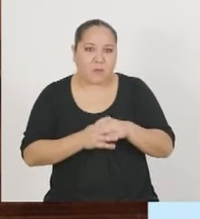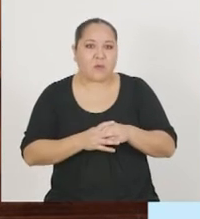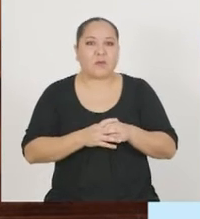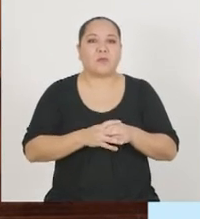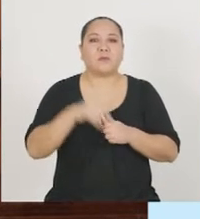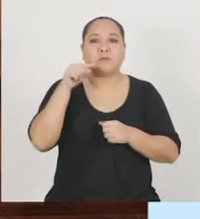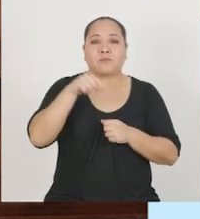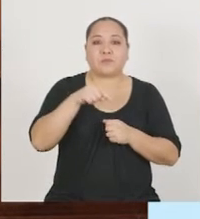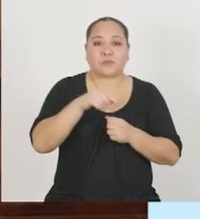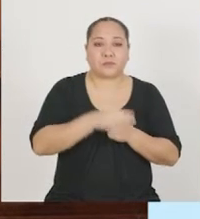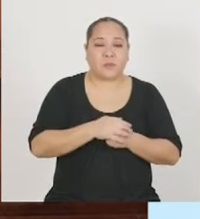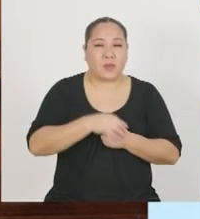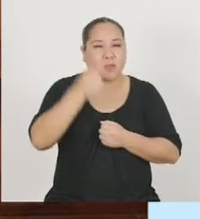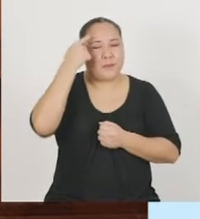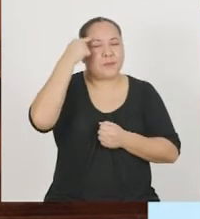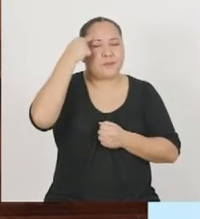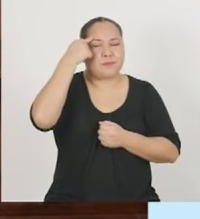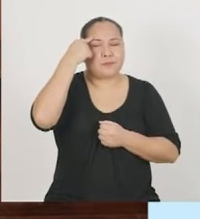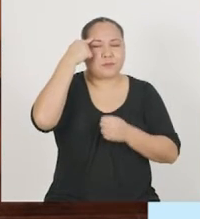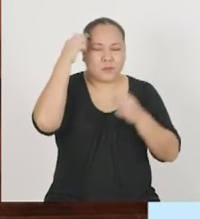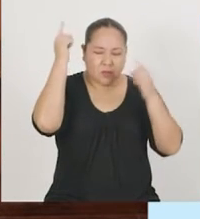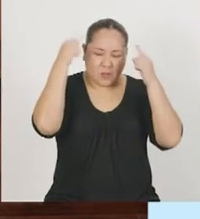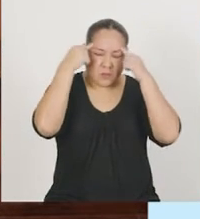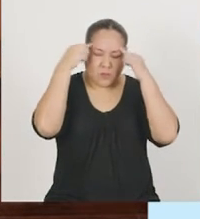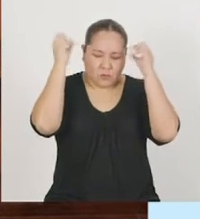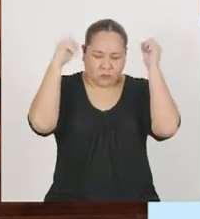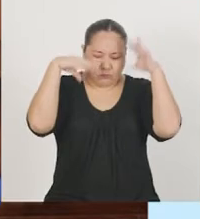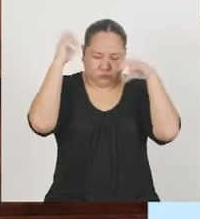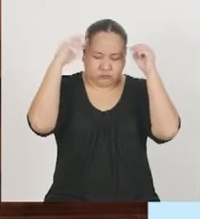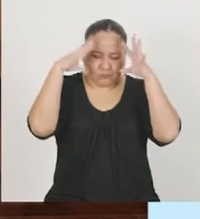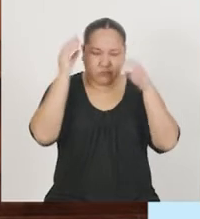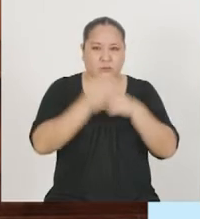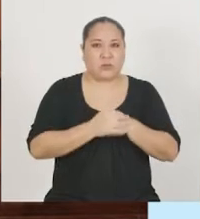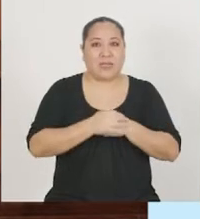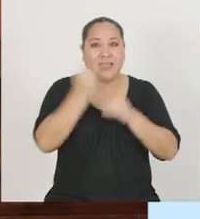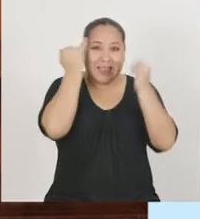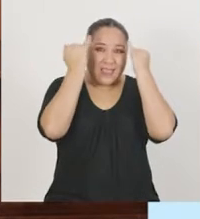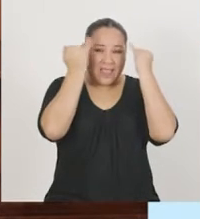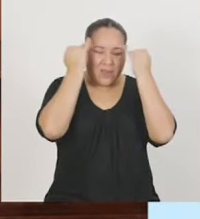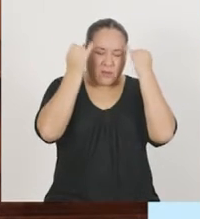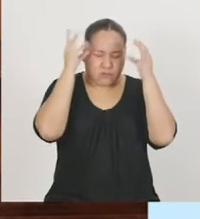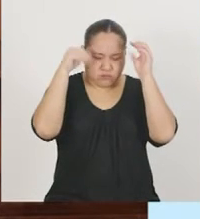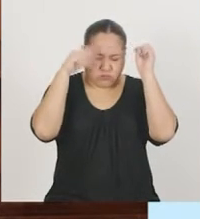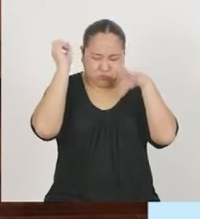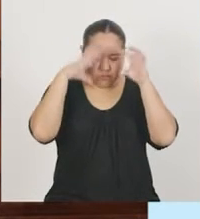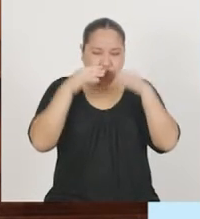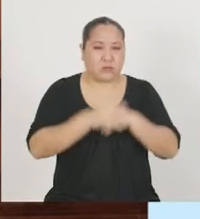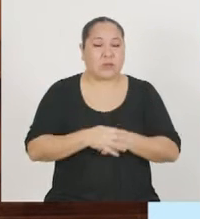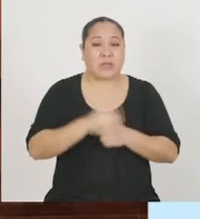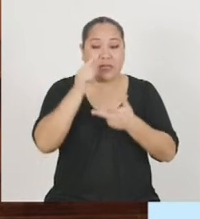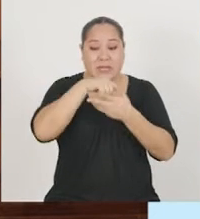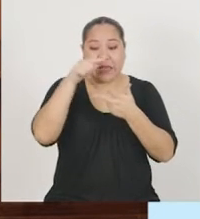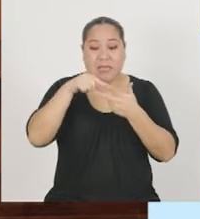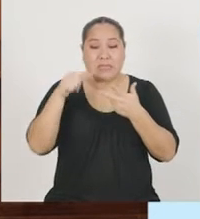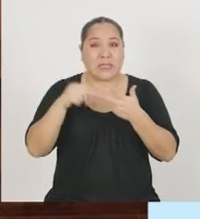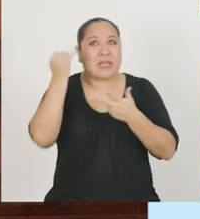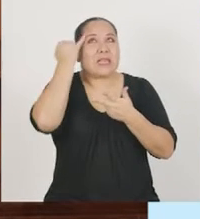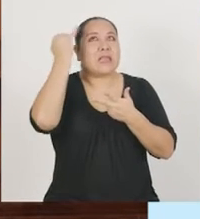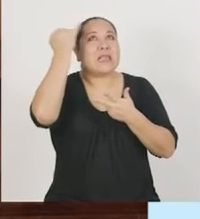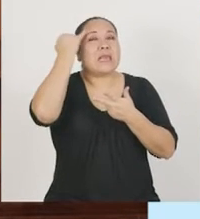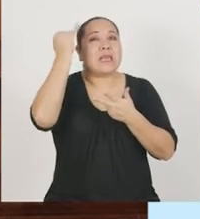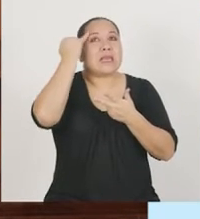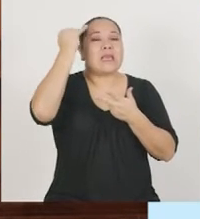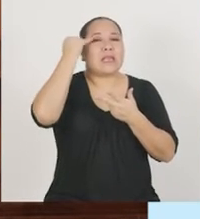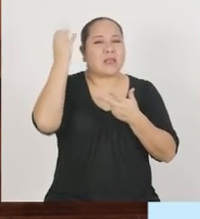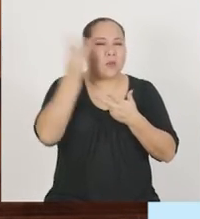brainstorming y el brainwriting. Las tres son formas de generar ideas de forma espontánea y en las